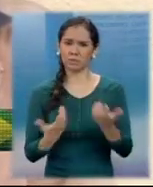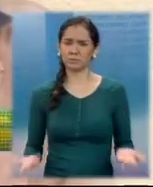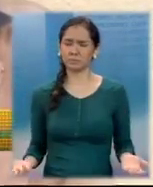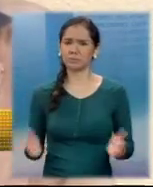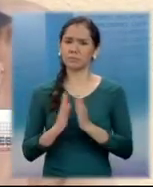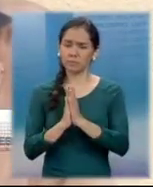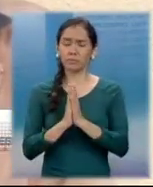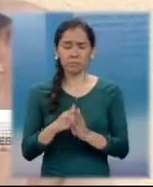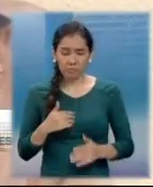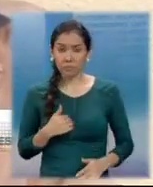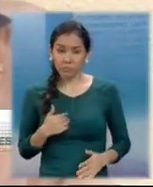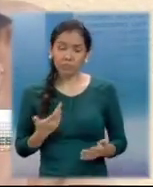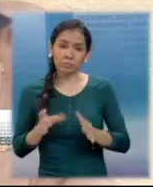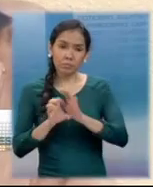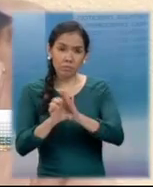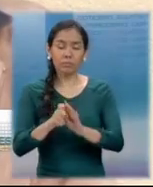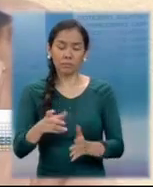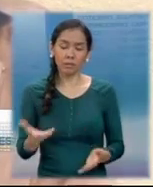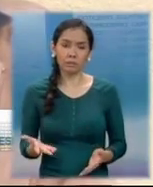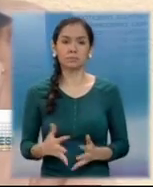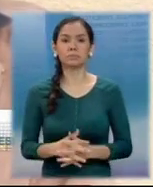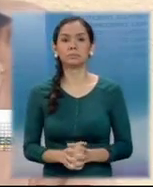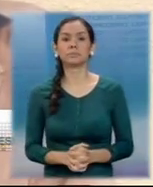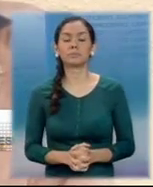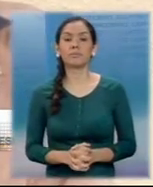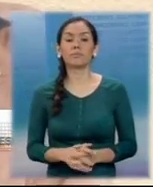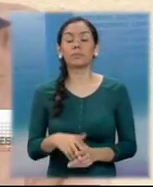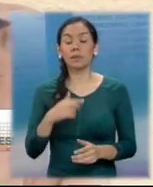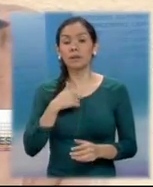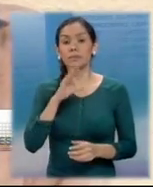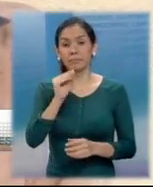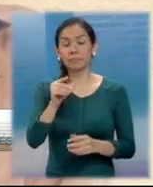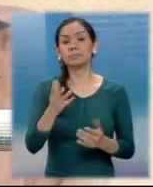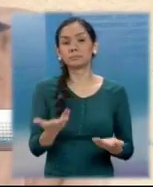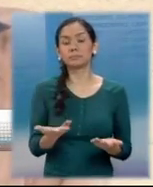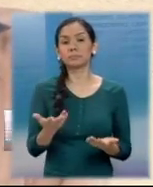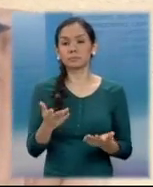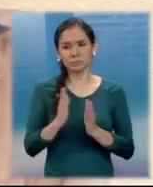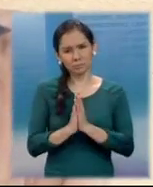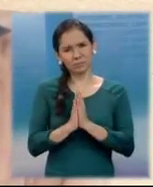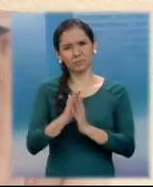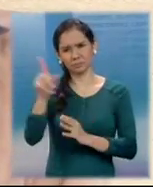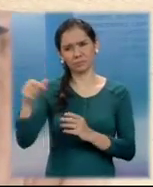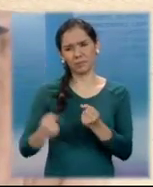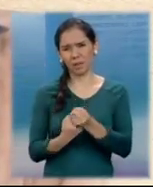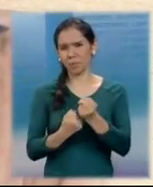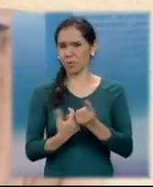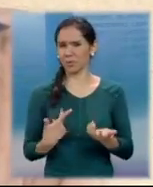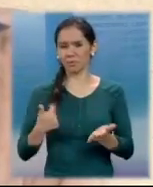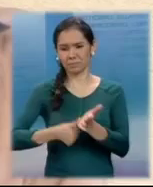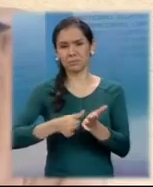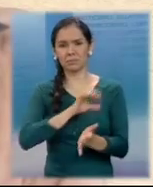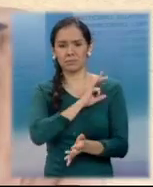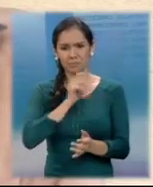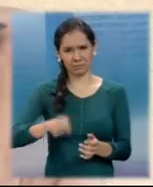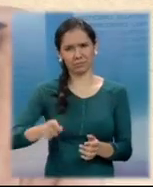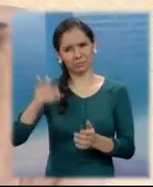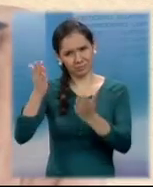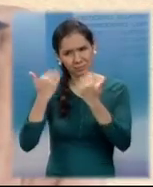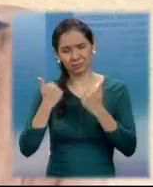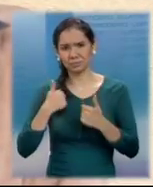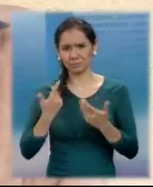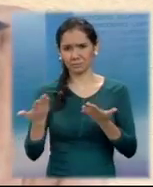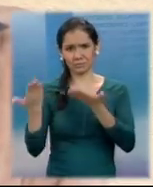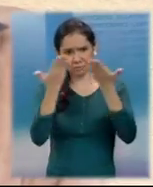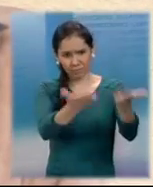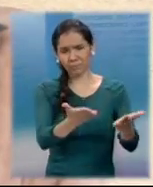pues, o sea, que yo le... O sea, al alcalde le digo que ya miren que el edificio se ha entregado,